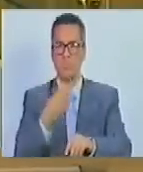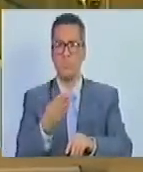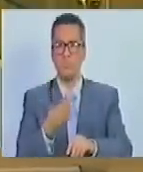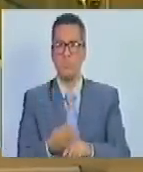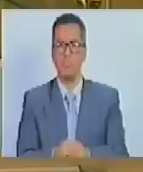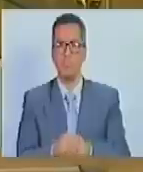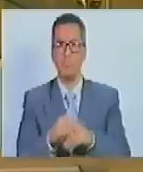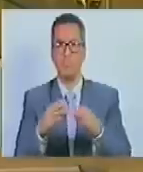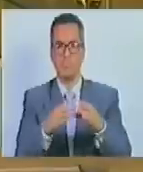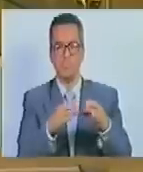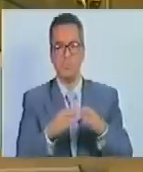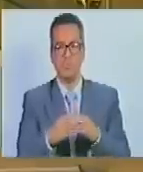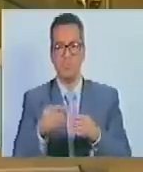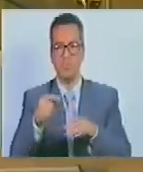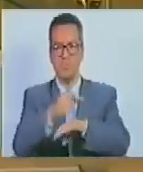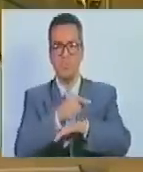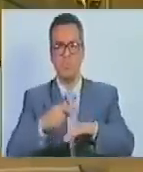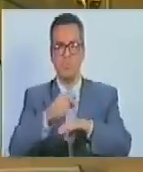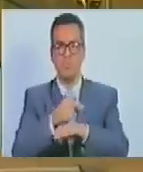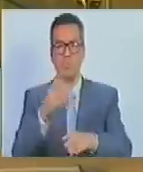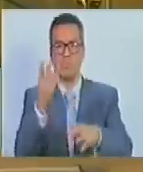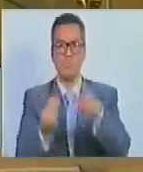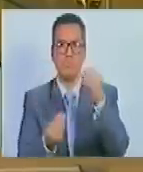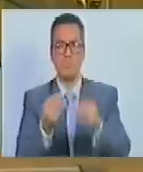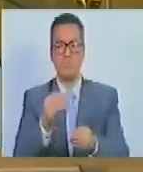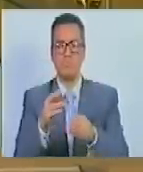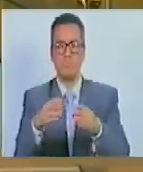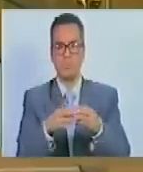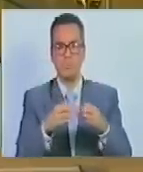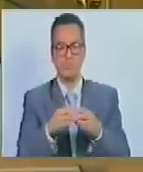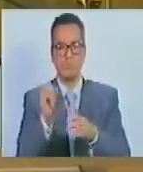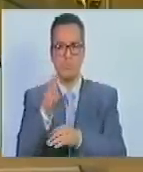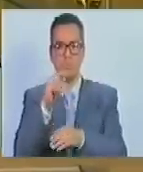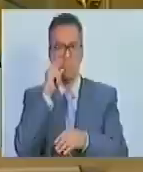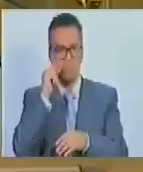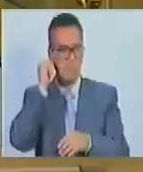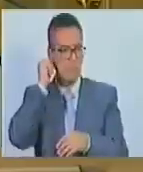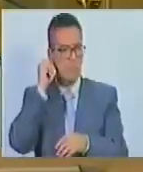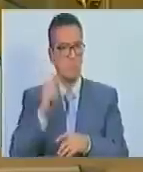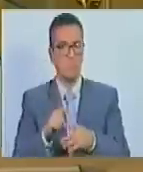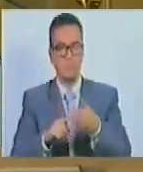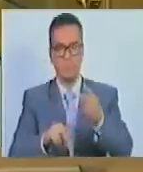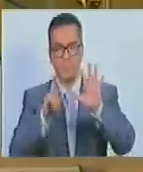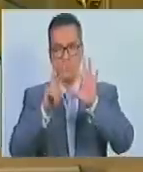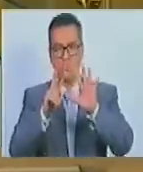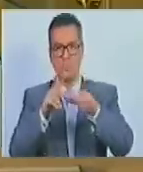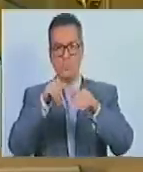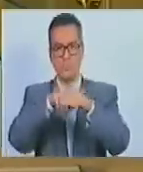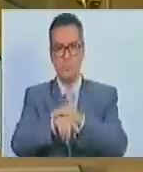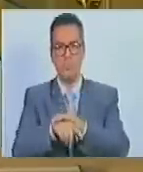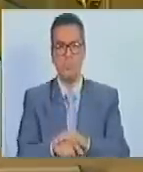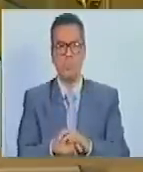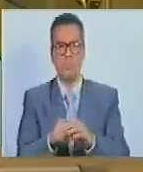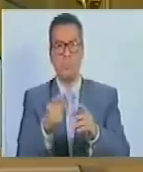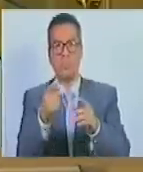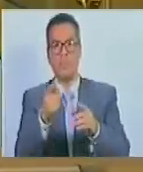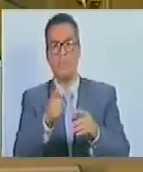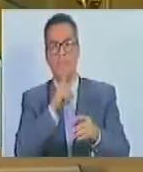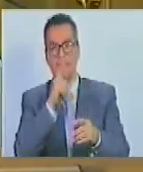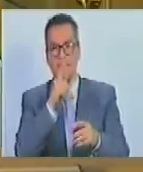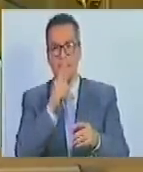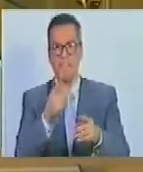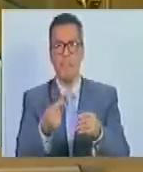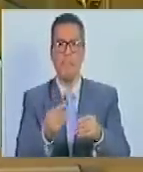el colectivo de gobierno comunal o la Asamblea de Ciudadanas y Ciudadanos. Siete. Incurrir en malversación,